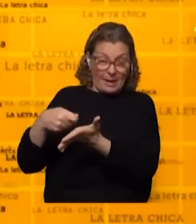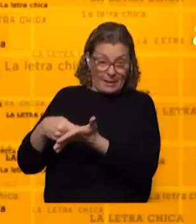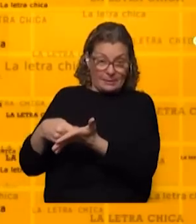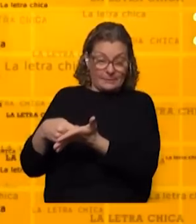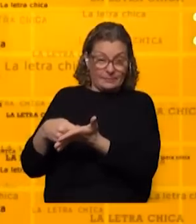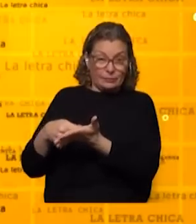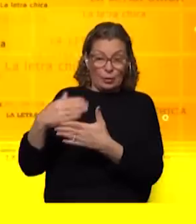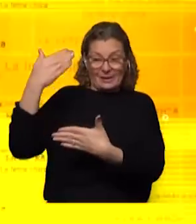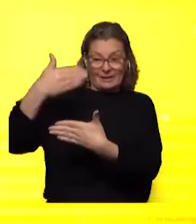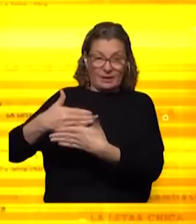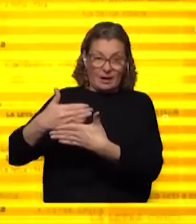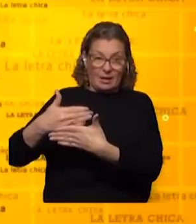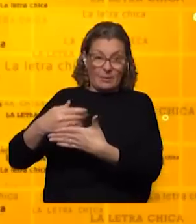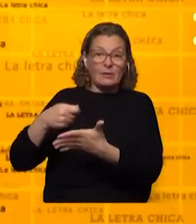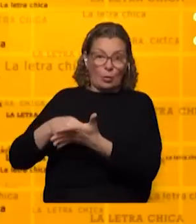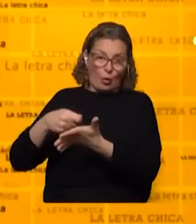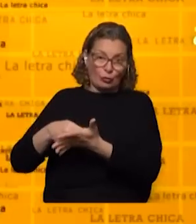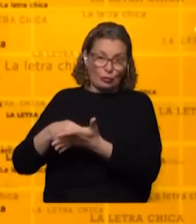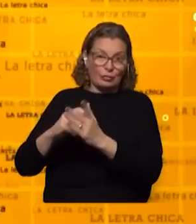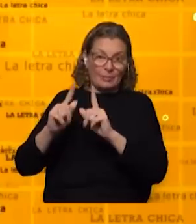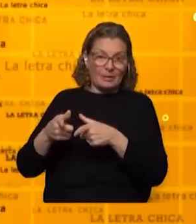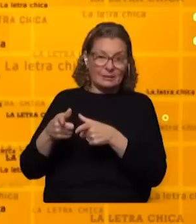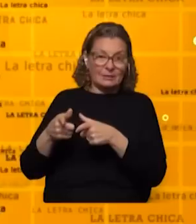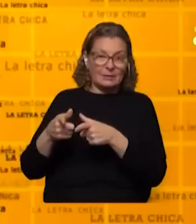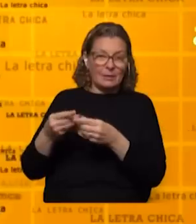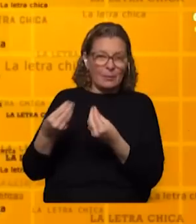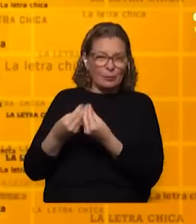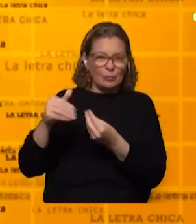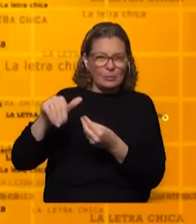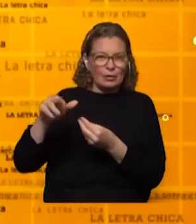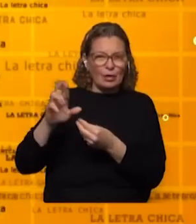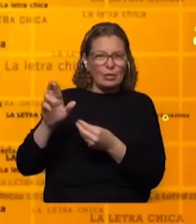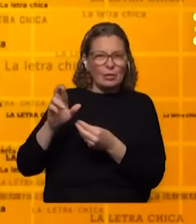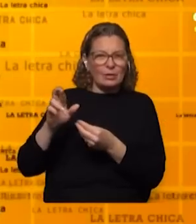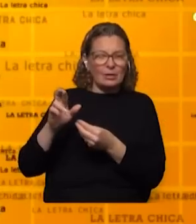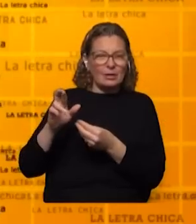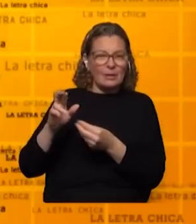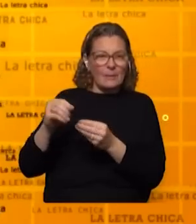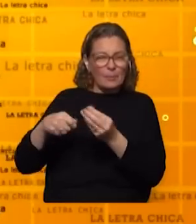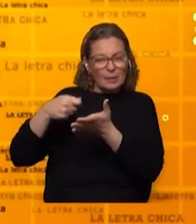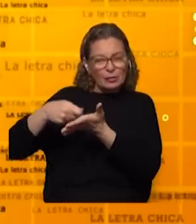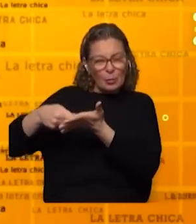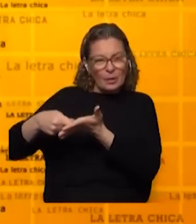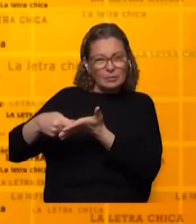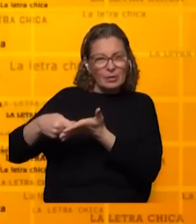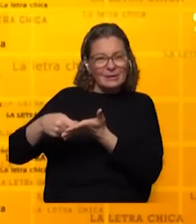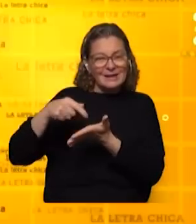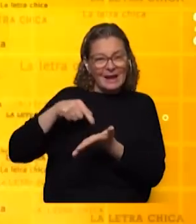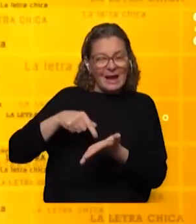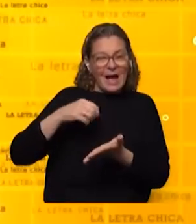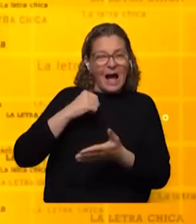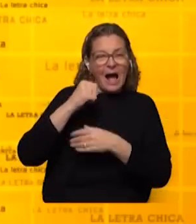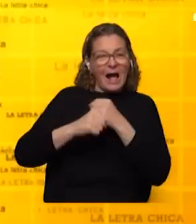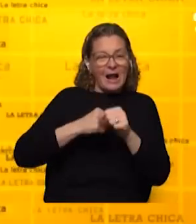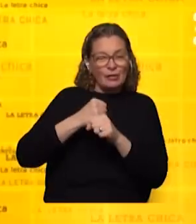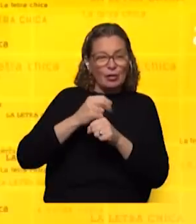va a estar cerrada va a tener sus costos es decir va a decenas de millones de dólares por año comprometidos en el presupuesto de acá al